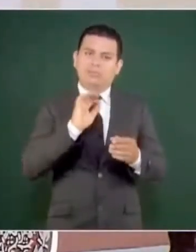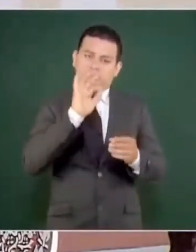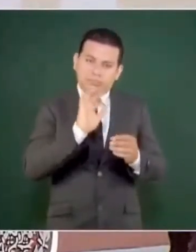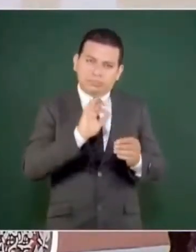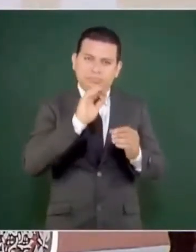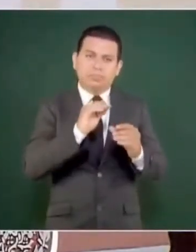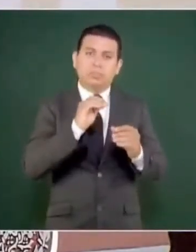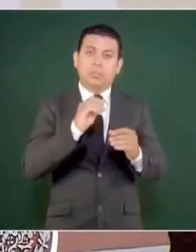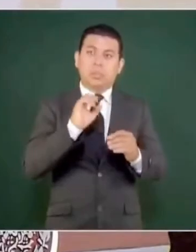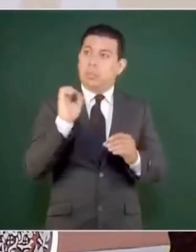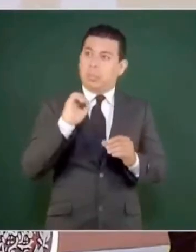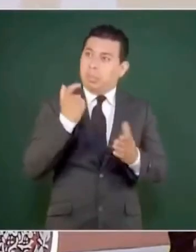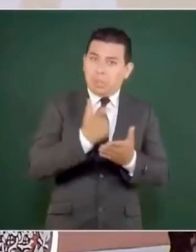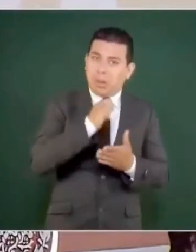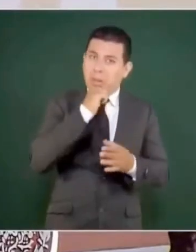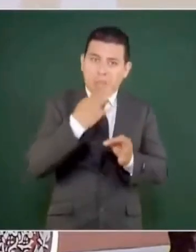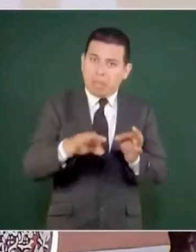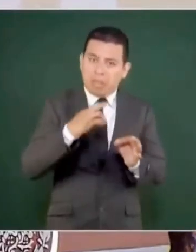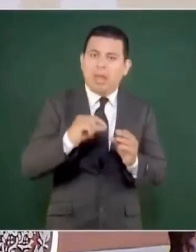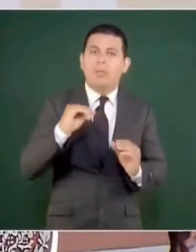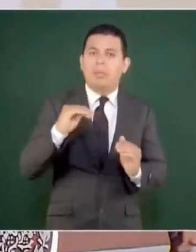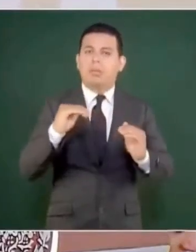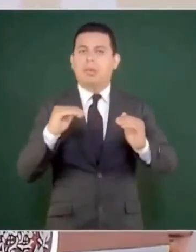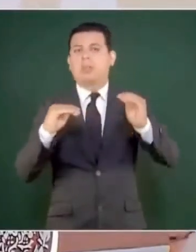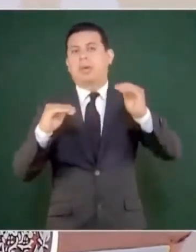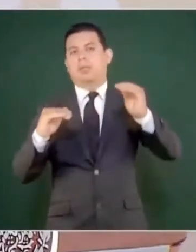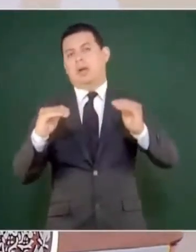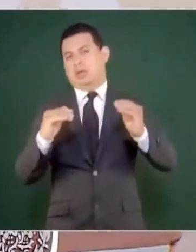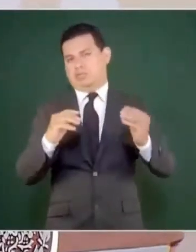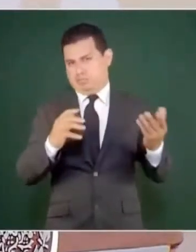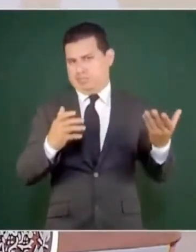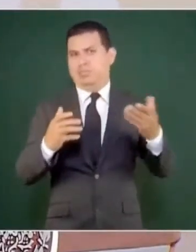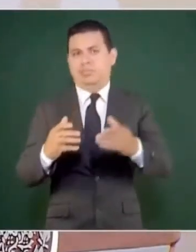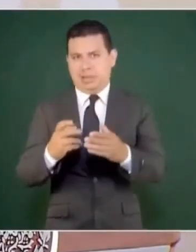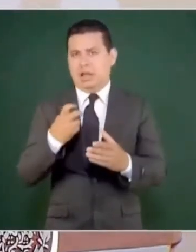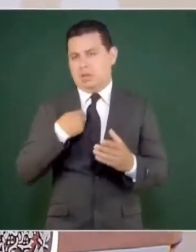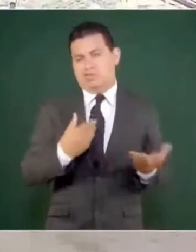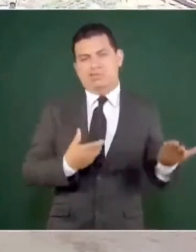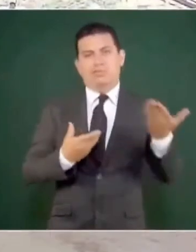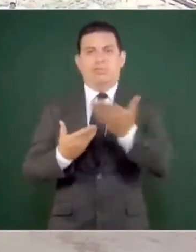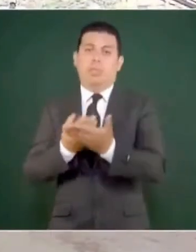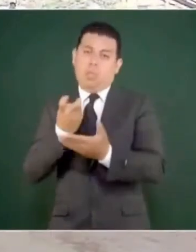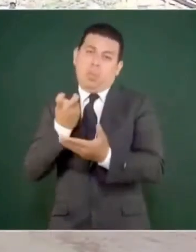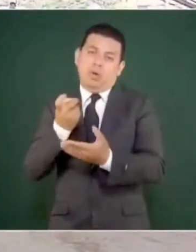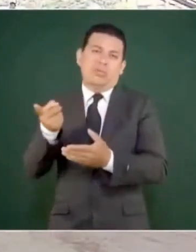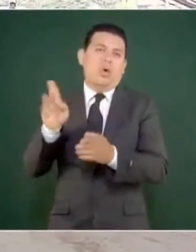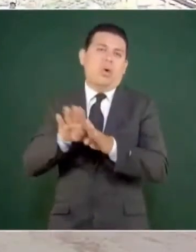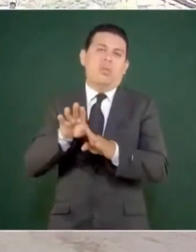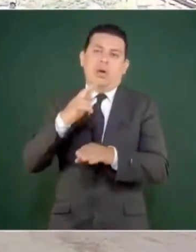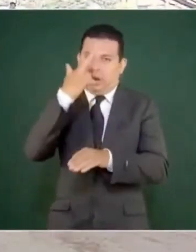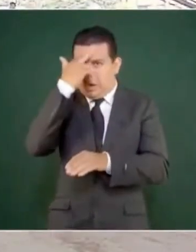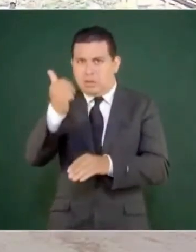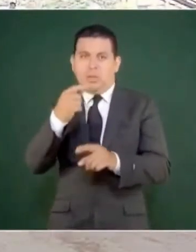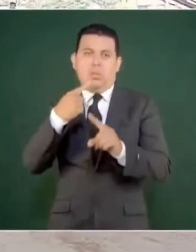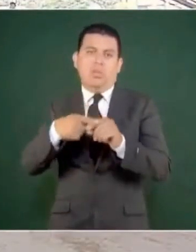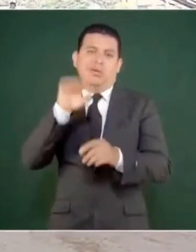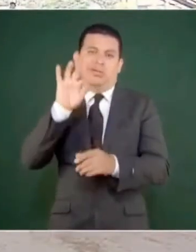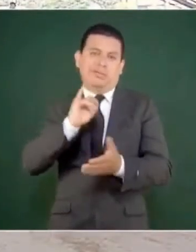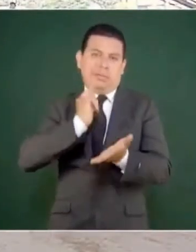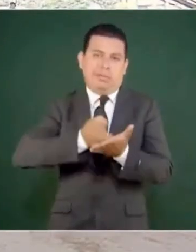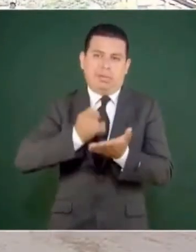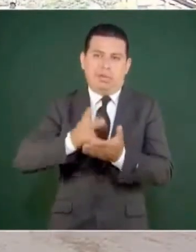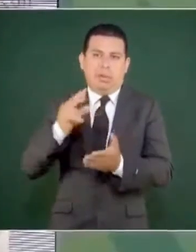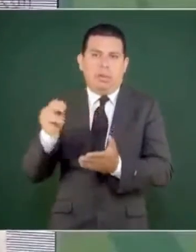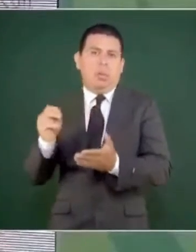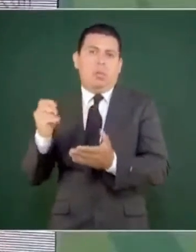planteo que se le había